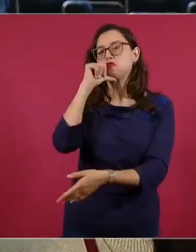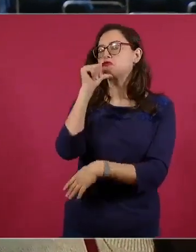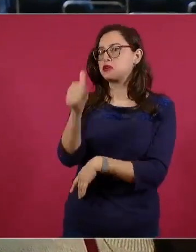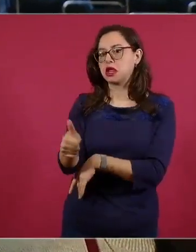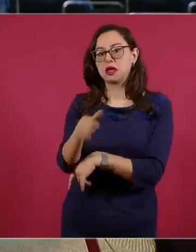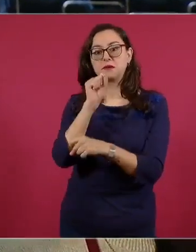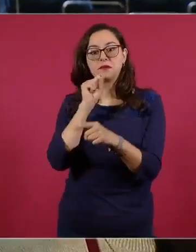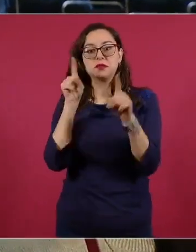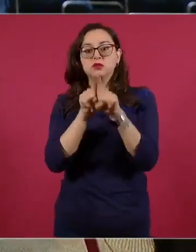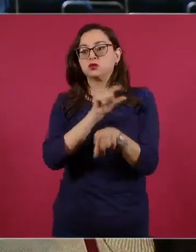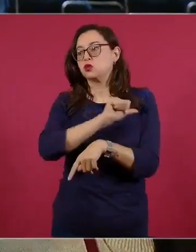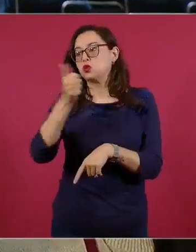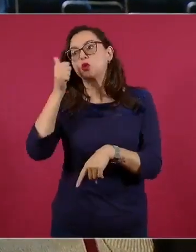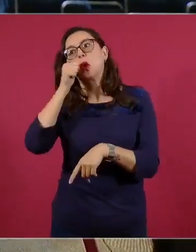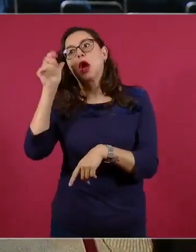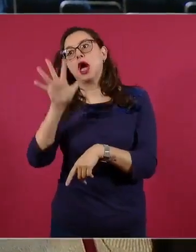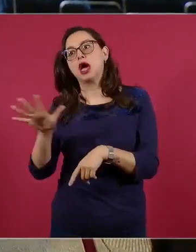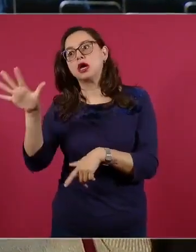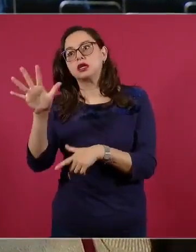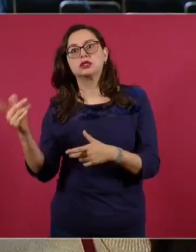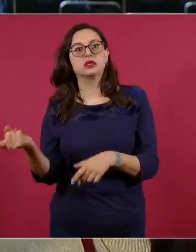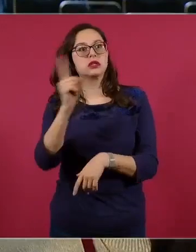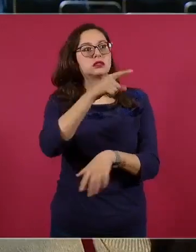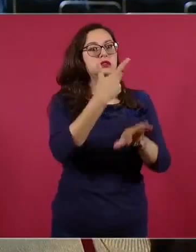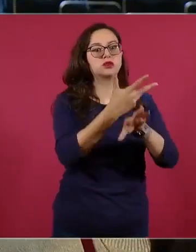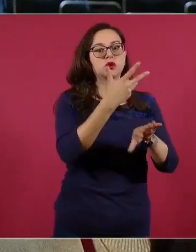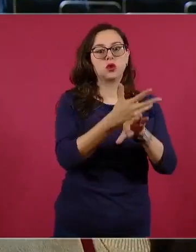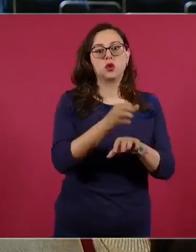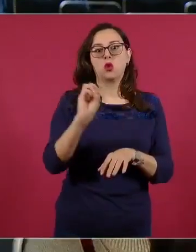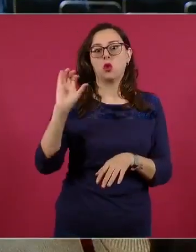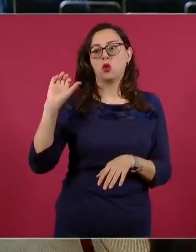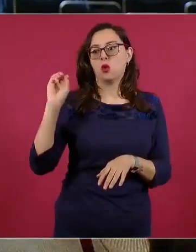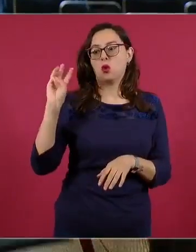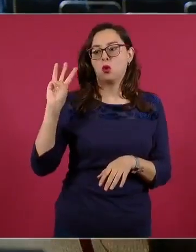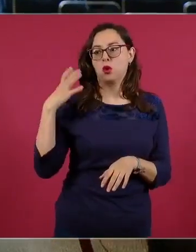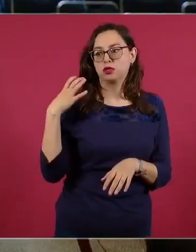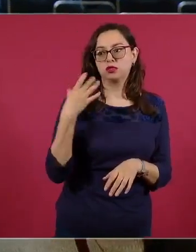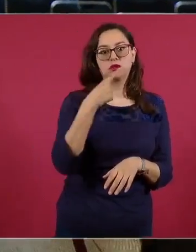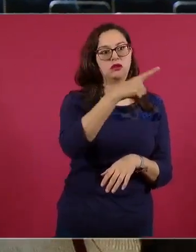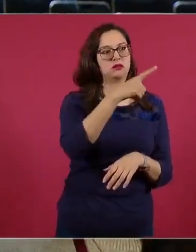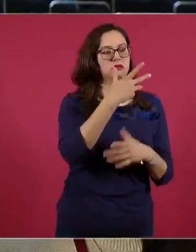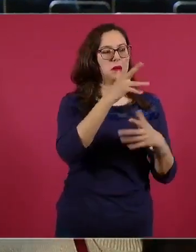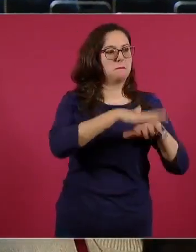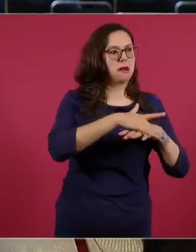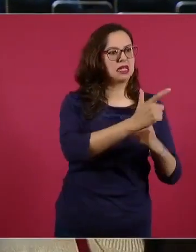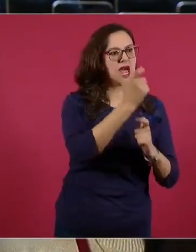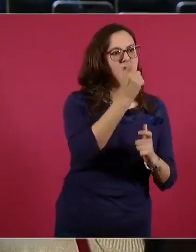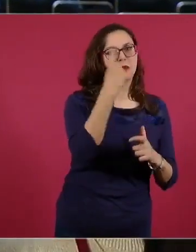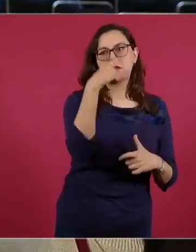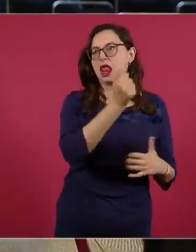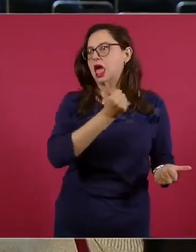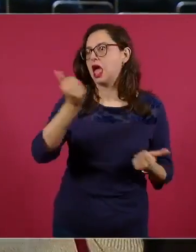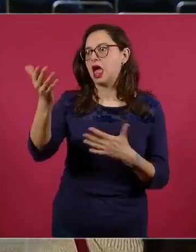países de Asia, una cumbre de la OTAN en Washington, donde se ha hablado de más armas, más armas para Europa. Entonces, me gustaría saber